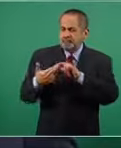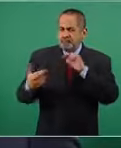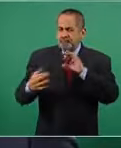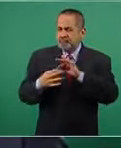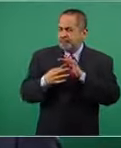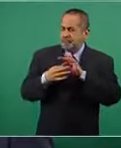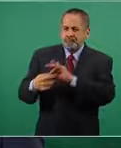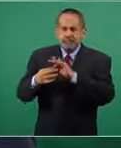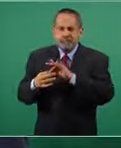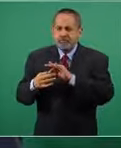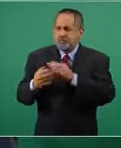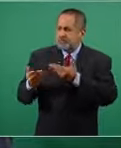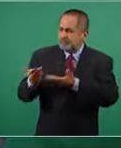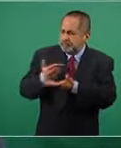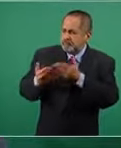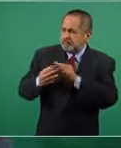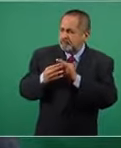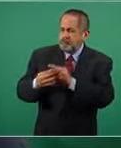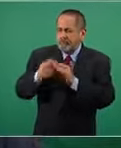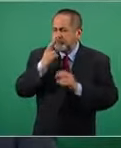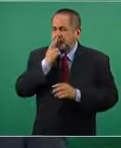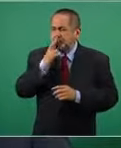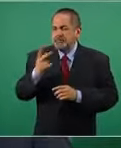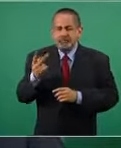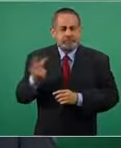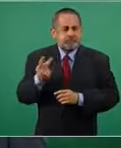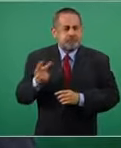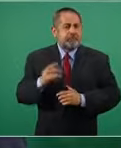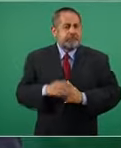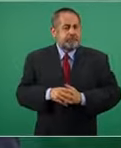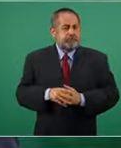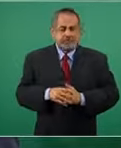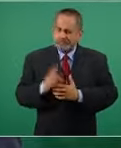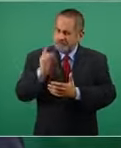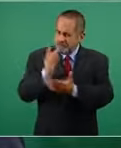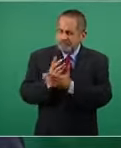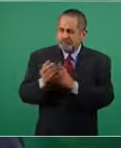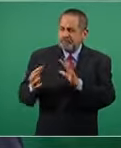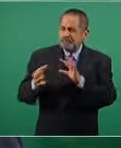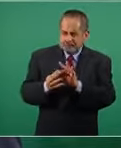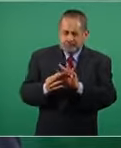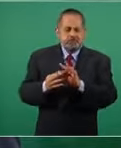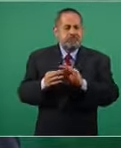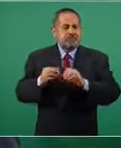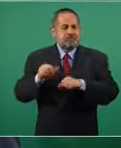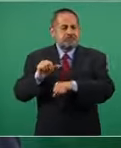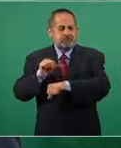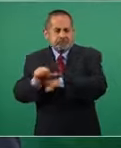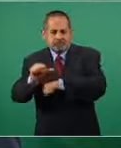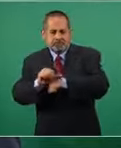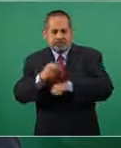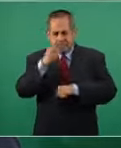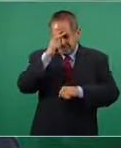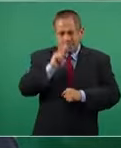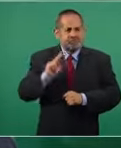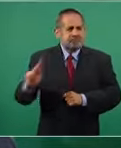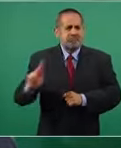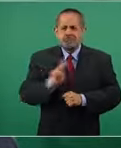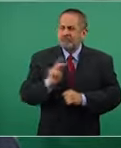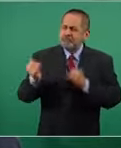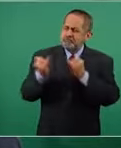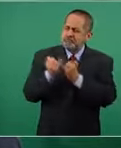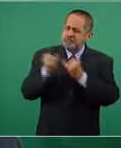profundizar el vínculo y de una vez por todas que Argentina y México que tienen tantas cosas en común